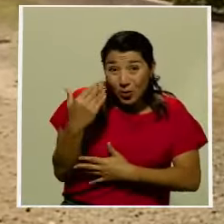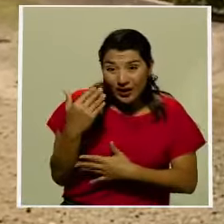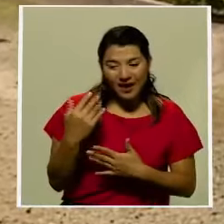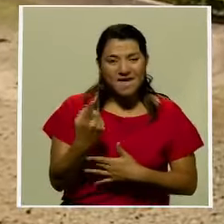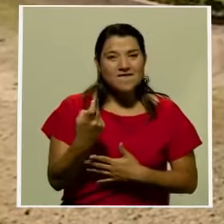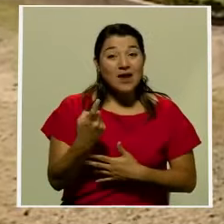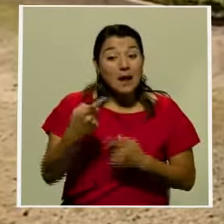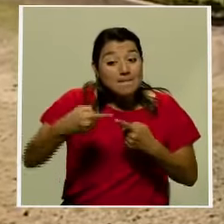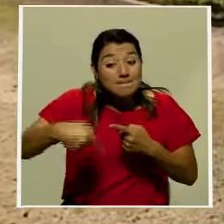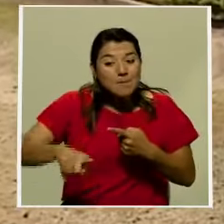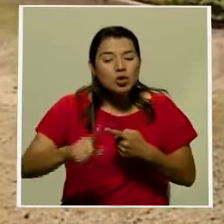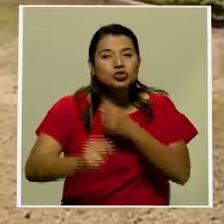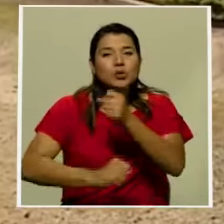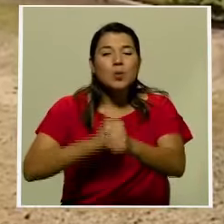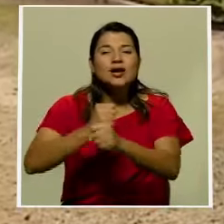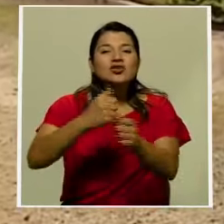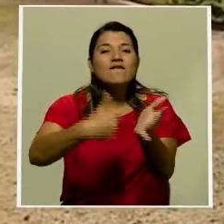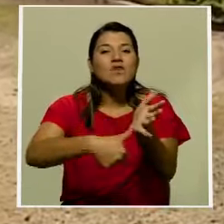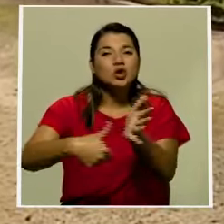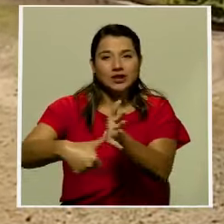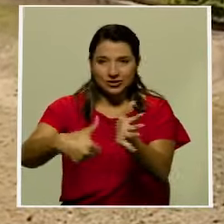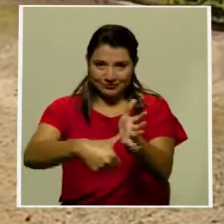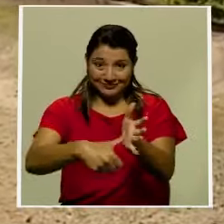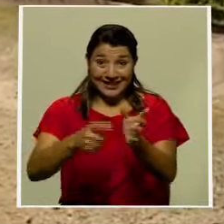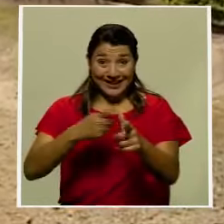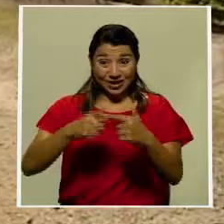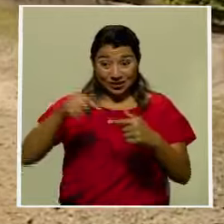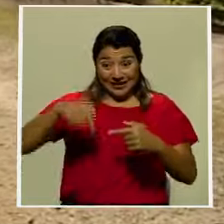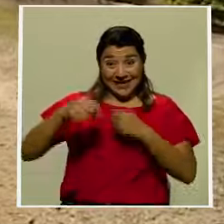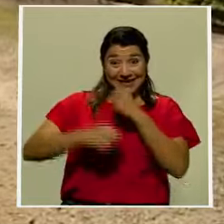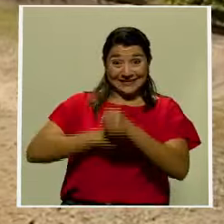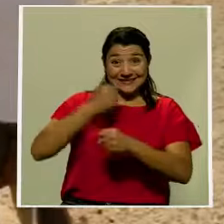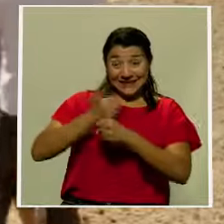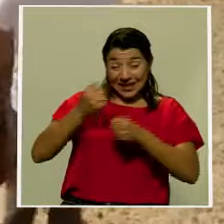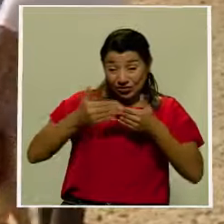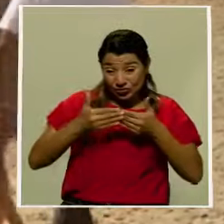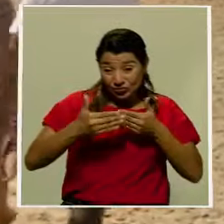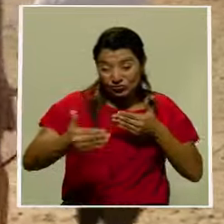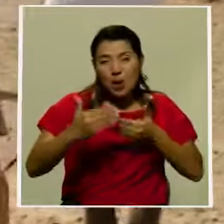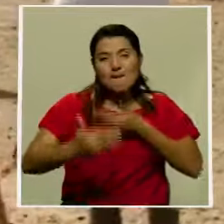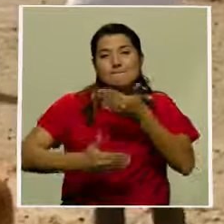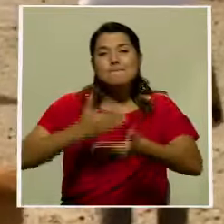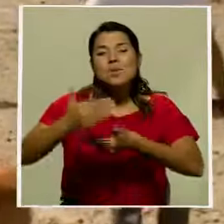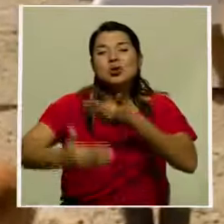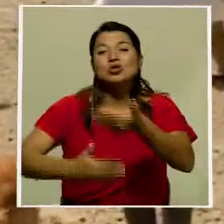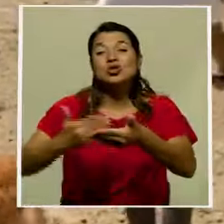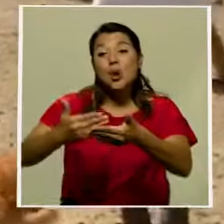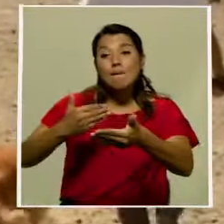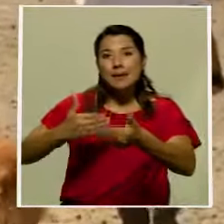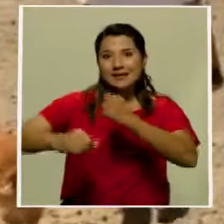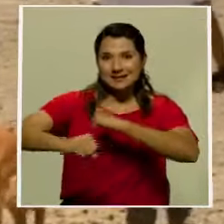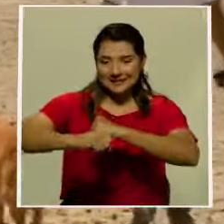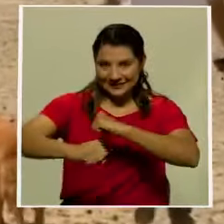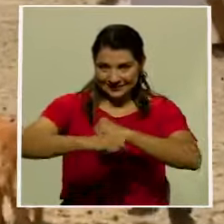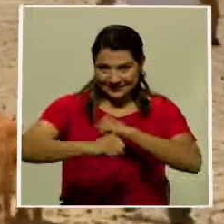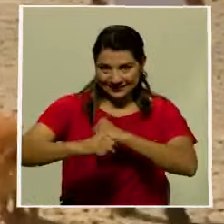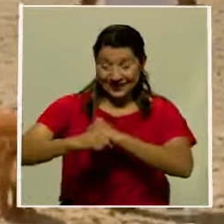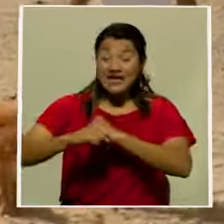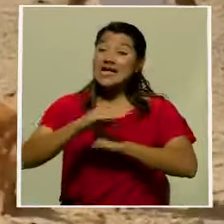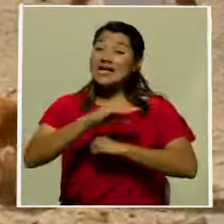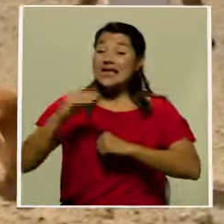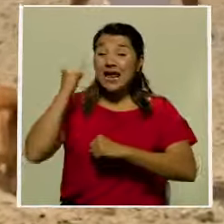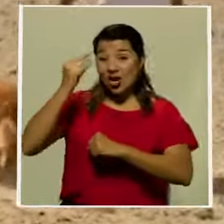electoral en medio de una pandemia y grandes problemas económicos que deja el gobierno en este sentido con dos grandes